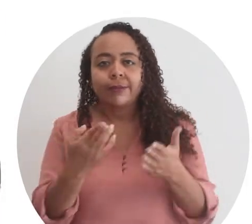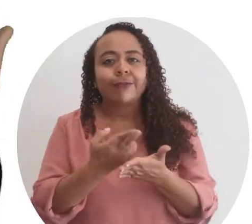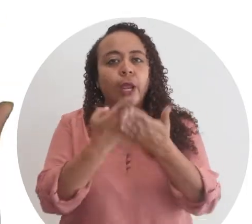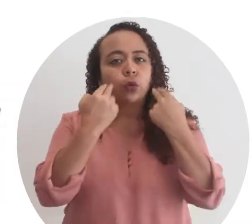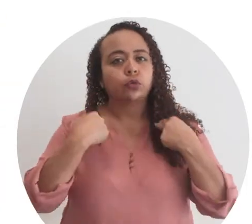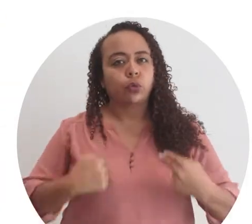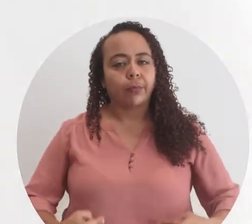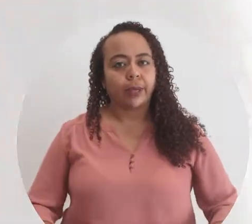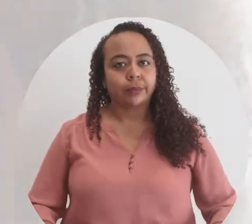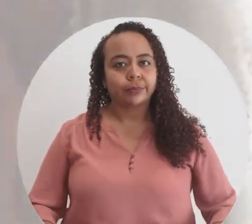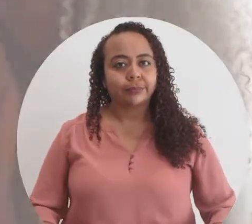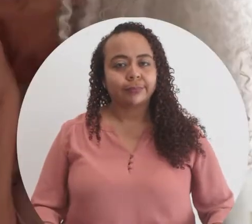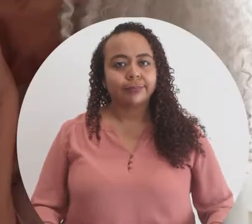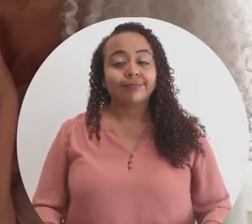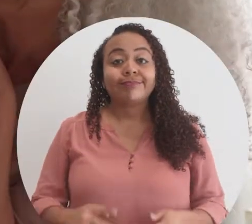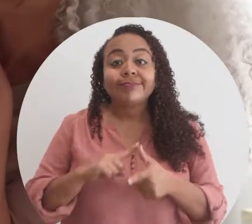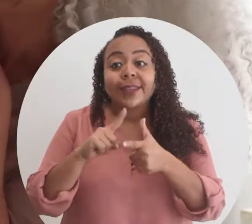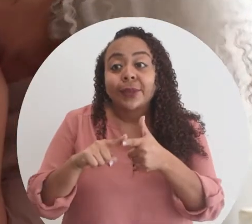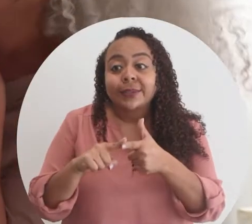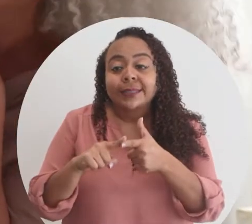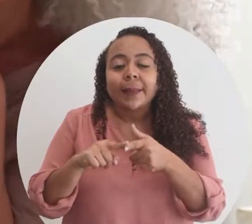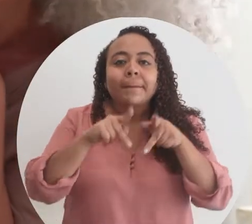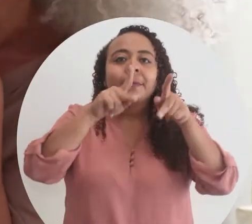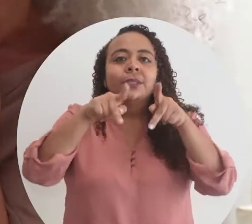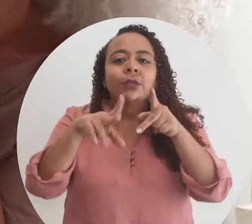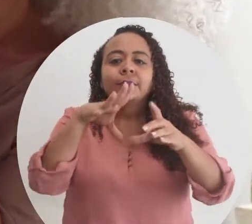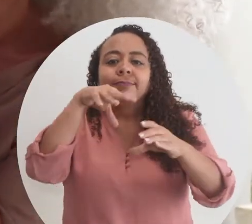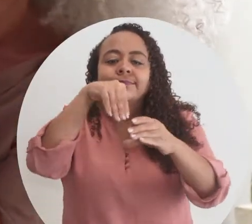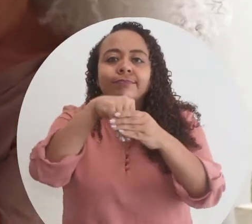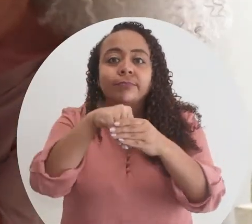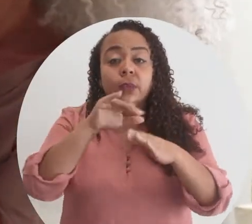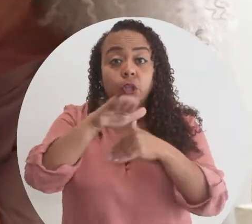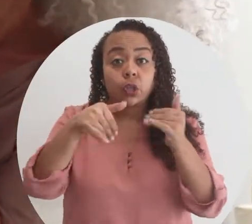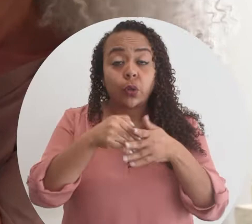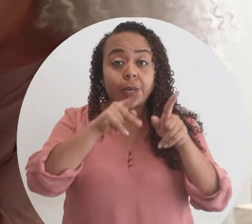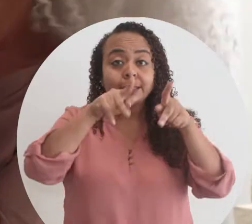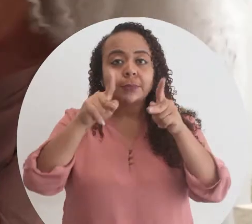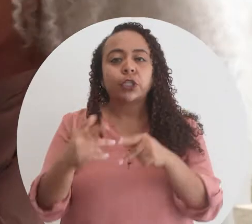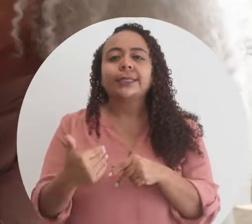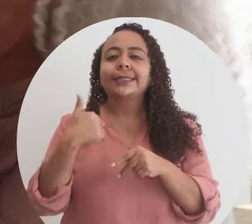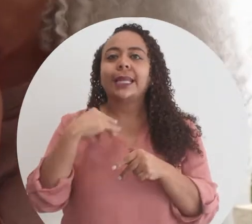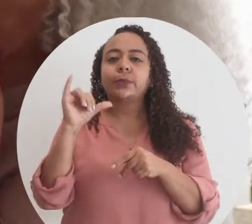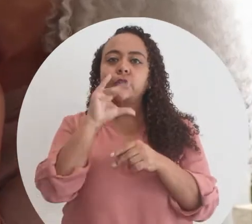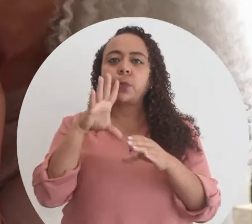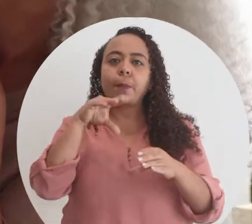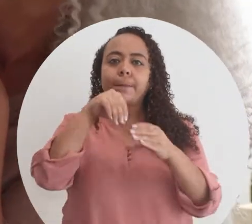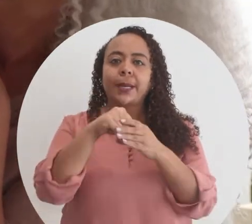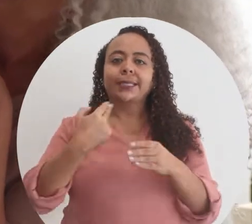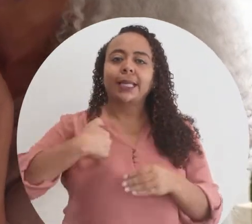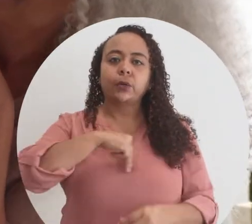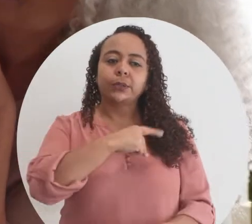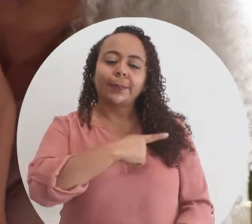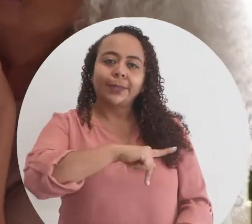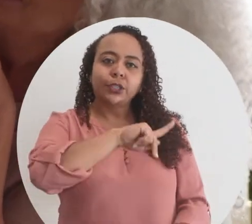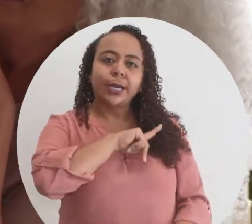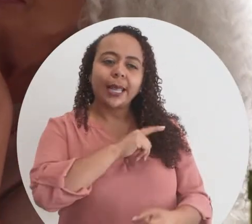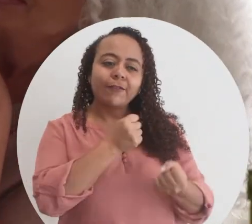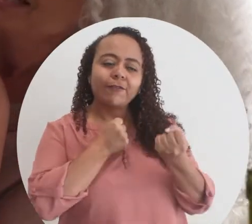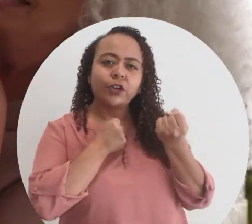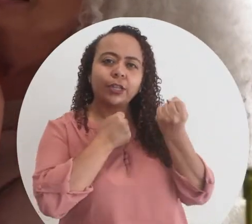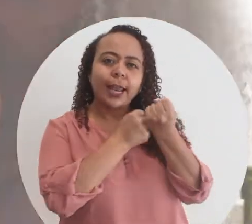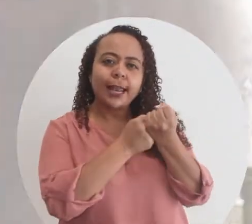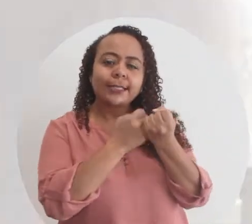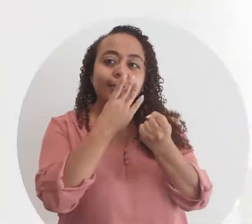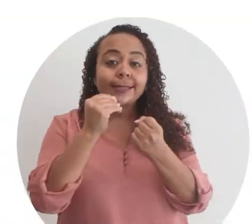es el recurso humano, o sea, las personas que la componen. Todas las personas tenemos como parte de nuestra personalidad